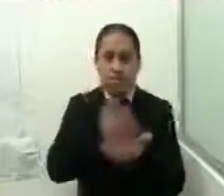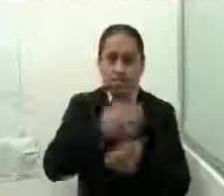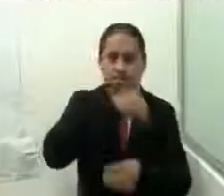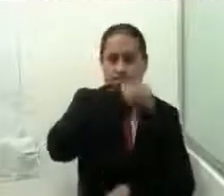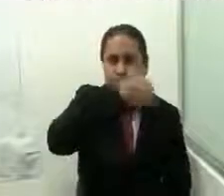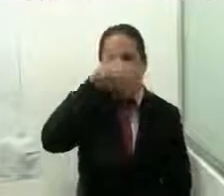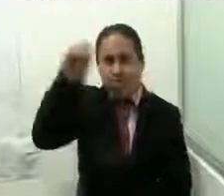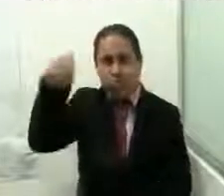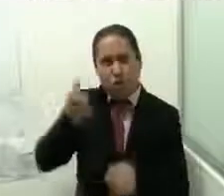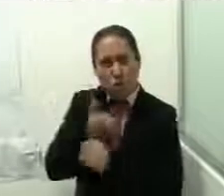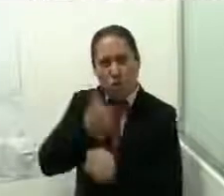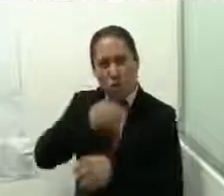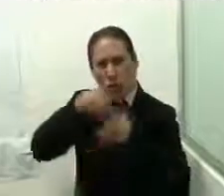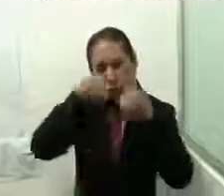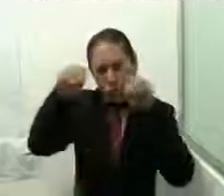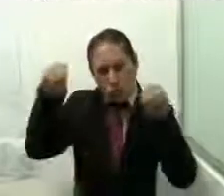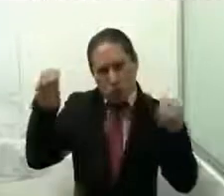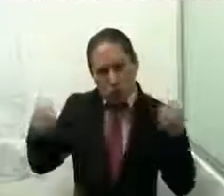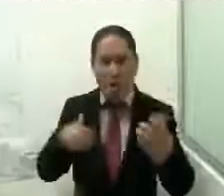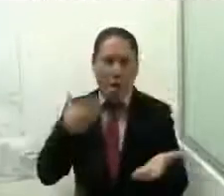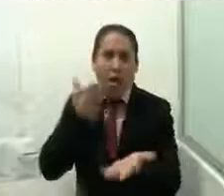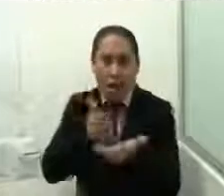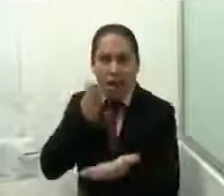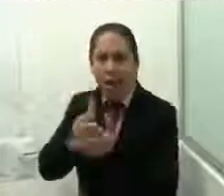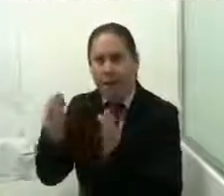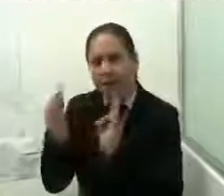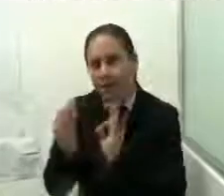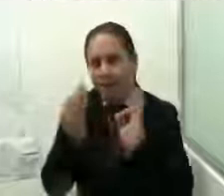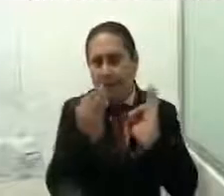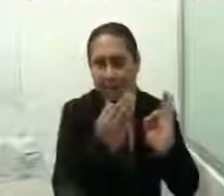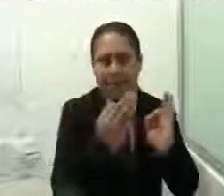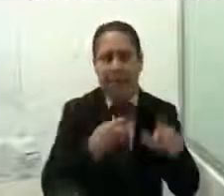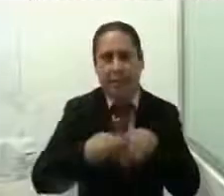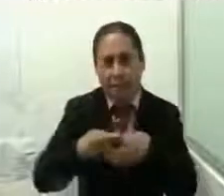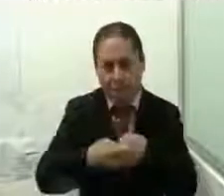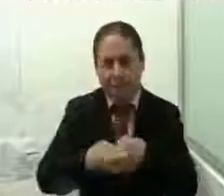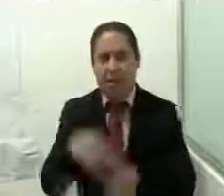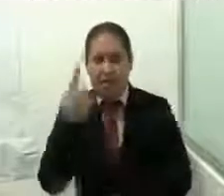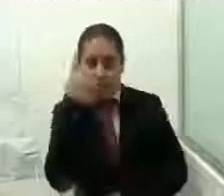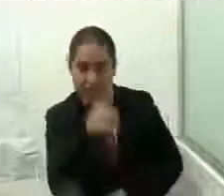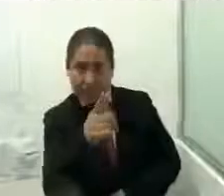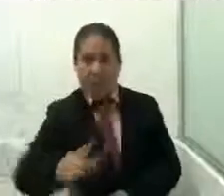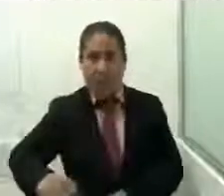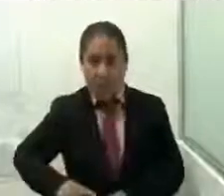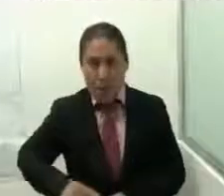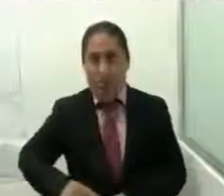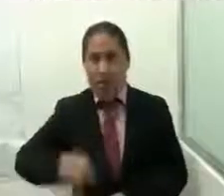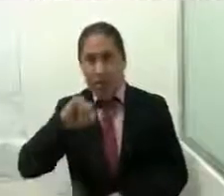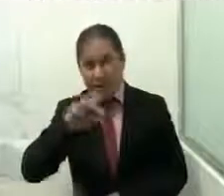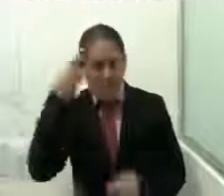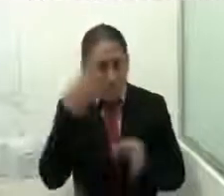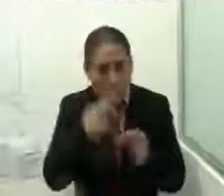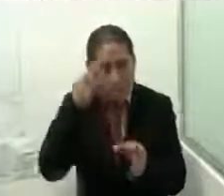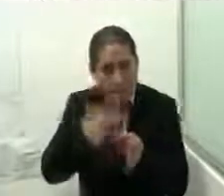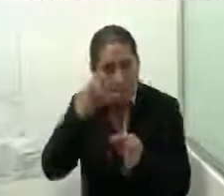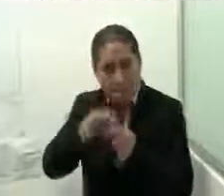Justicia de las Mujeres, CEJUM. Siguiendo con la instrucción del Ejecutivo Estatal en brindar puntual seguimiento a